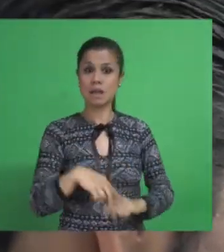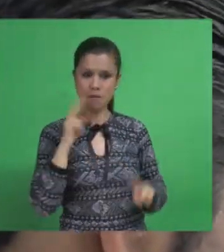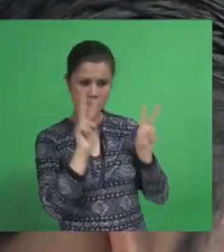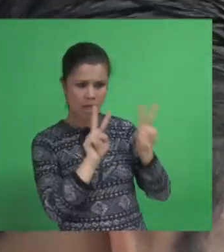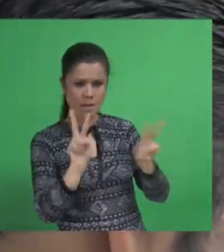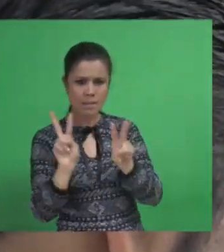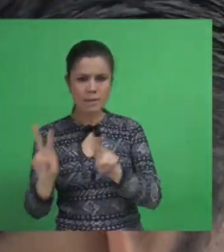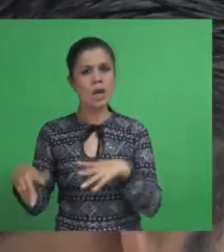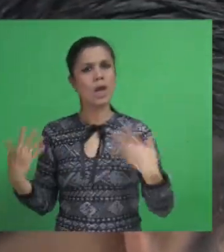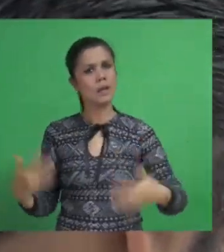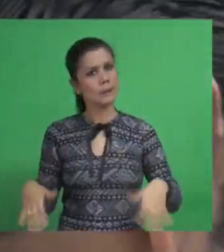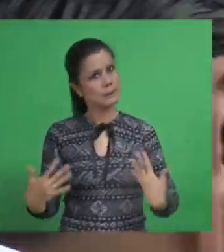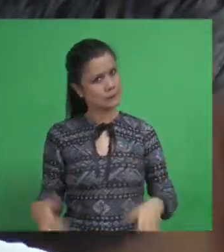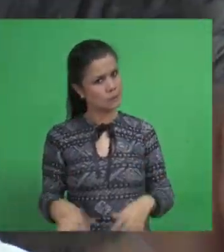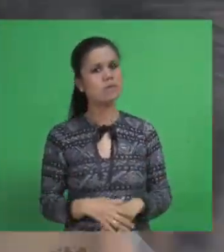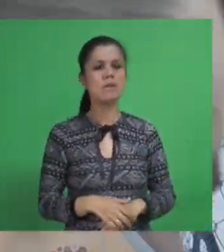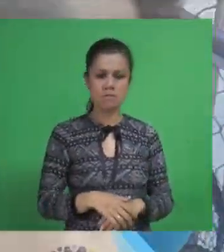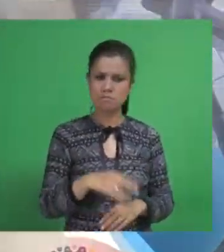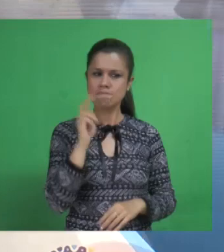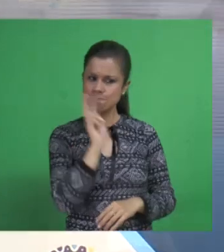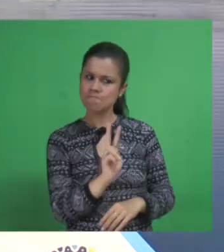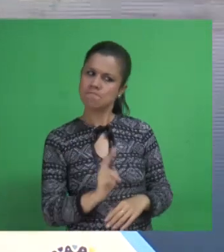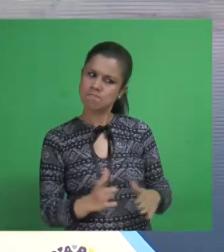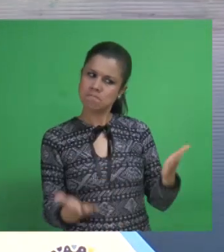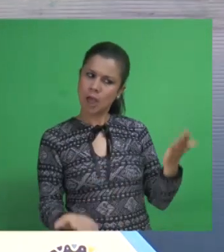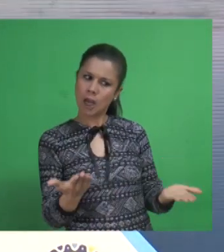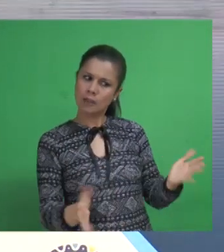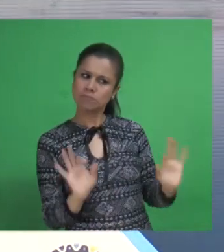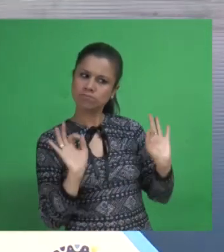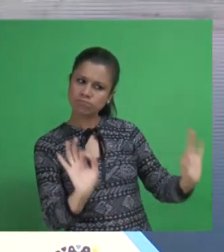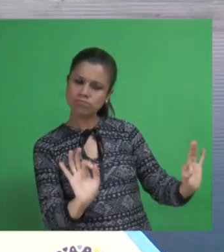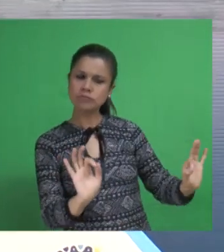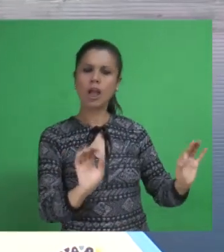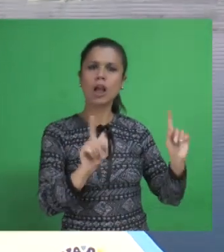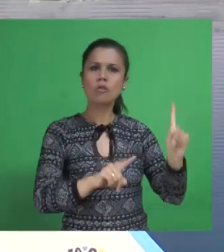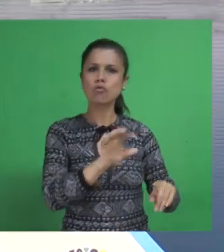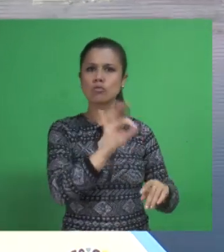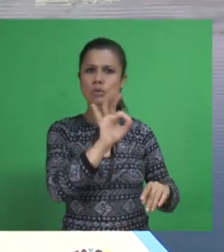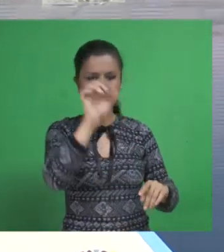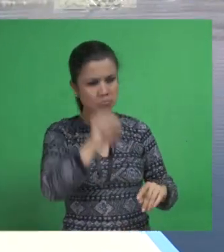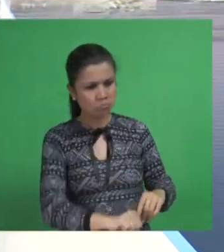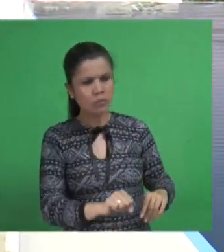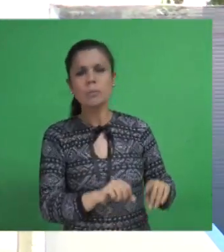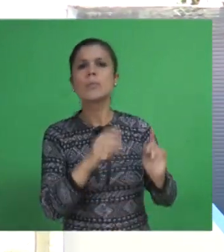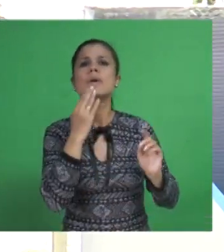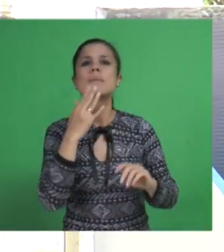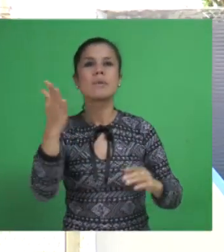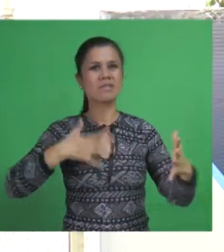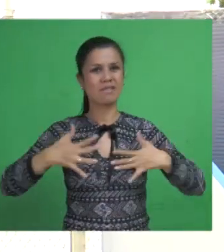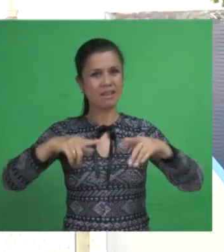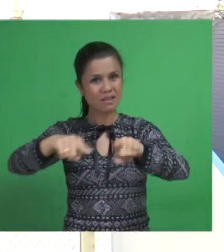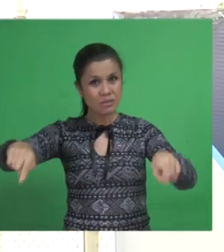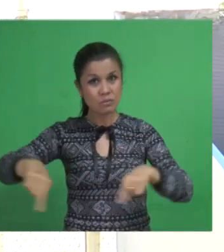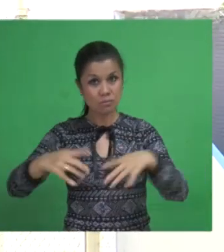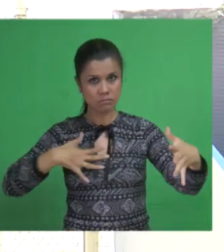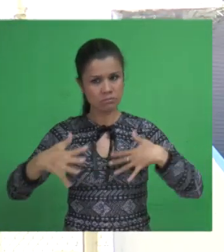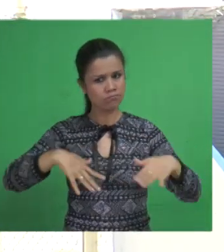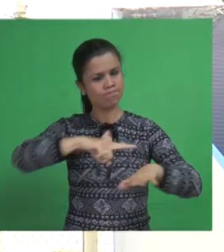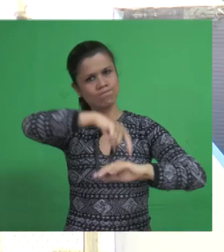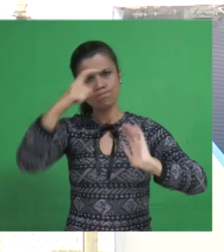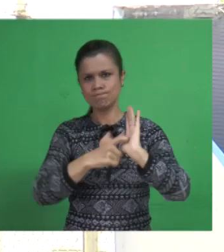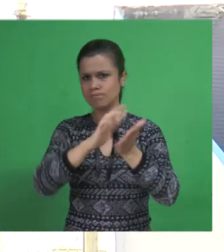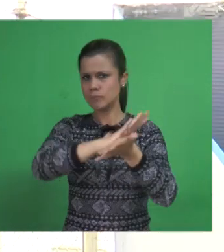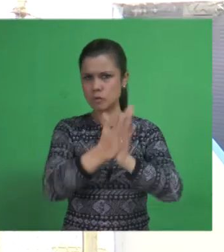por todas las inversiones en materia de infraestructura, en materia vial, terminación del teatro, todo lo que hemos logrado